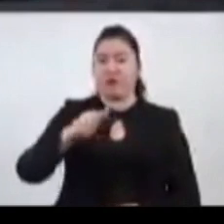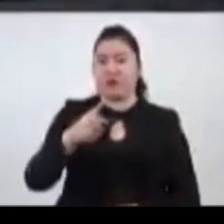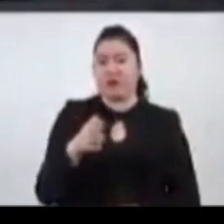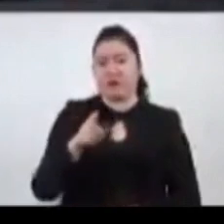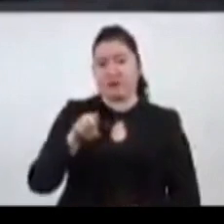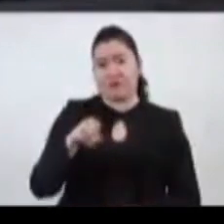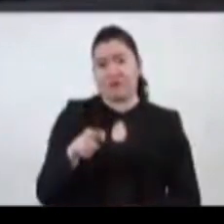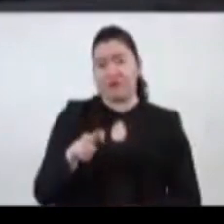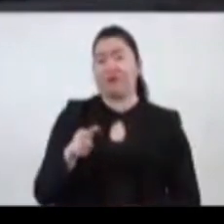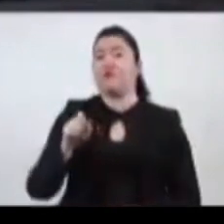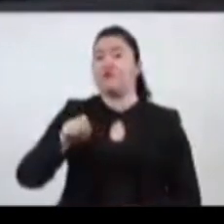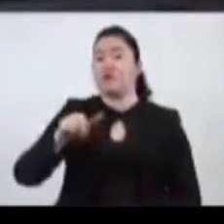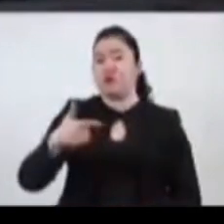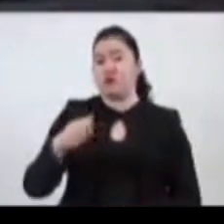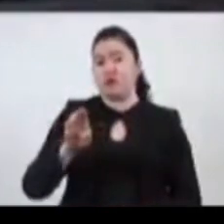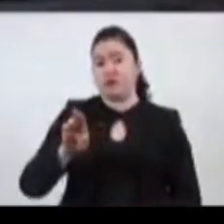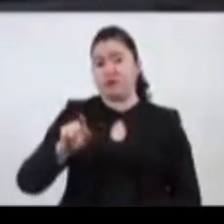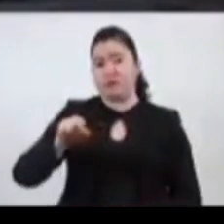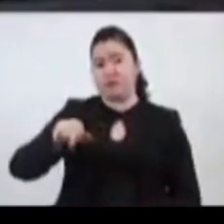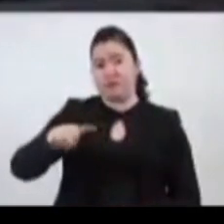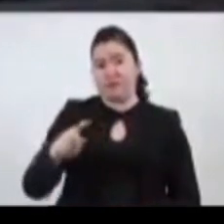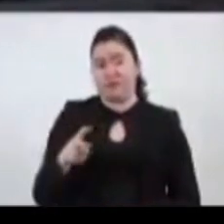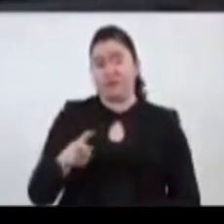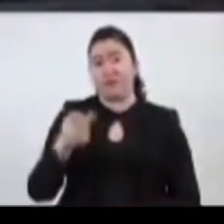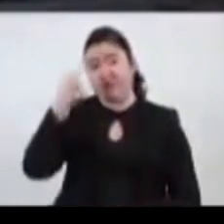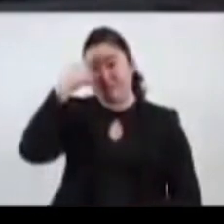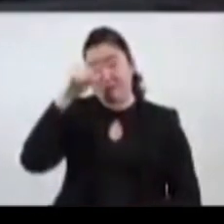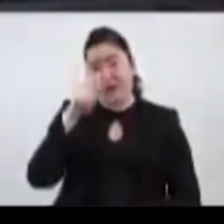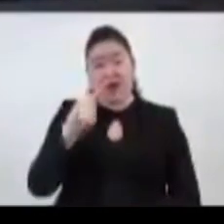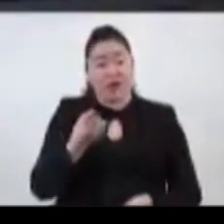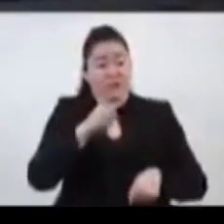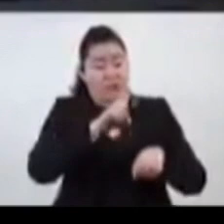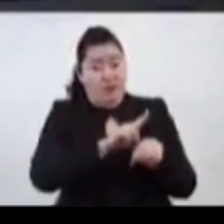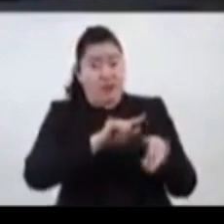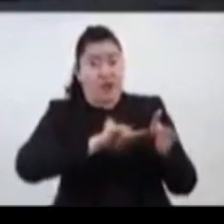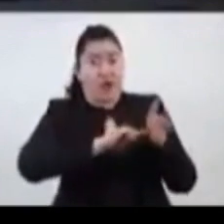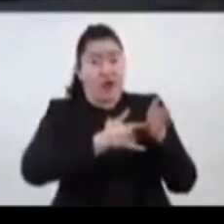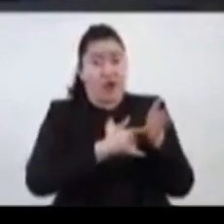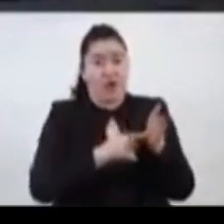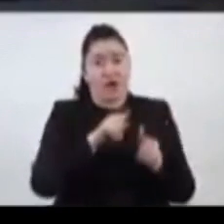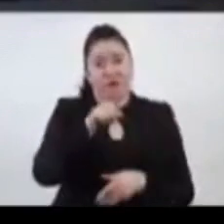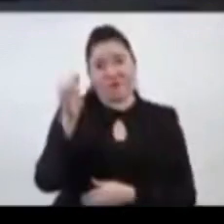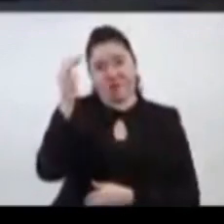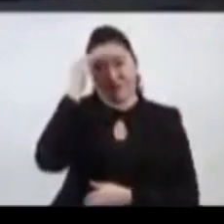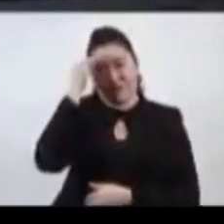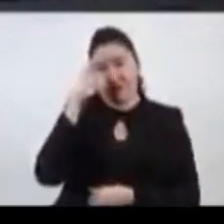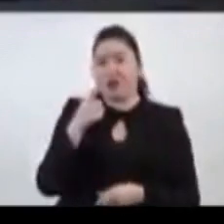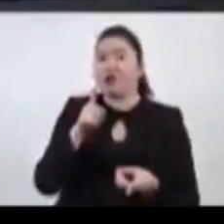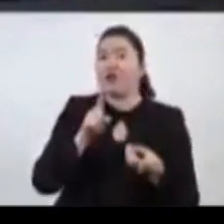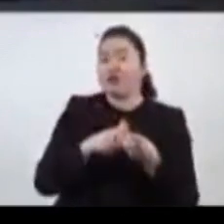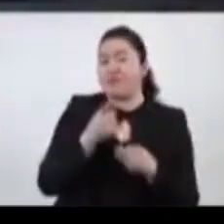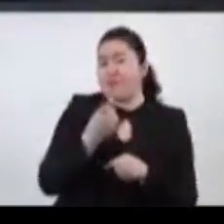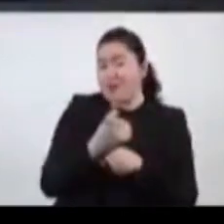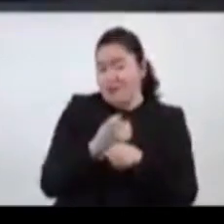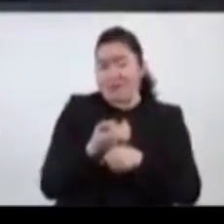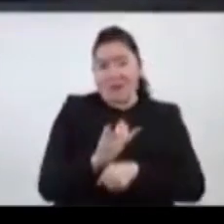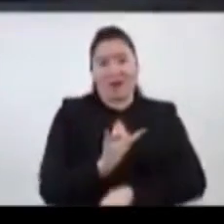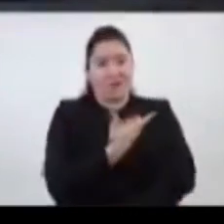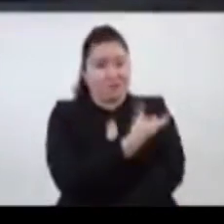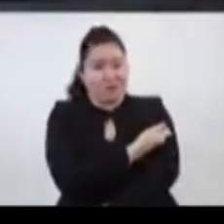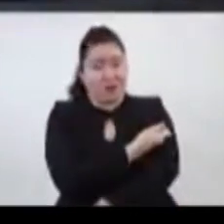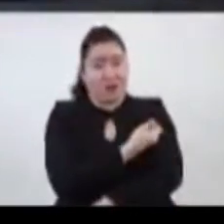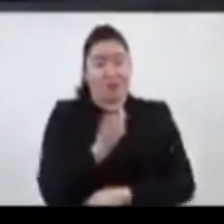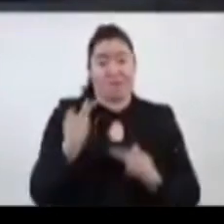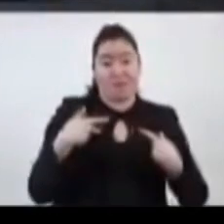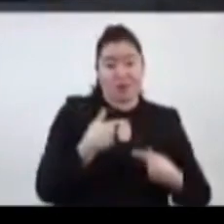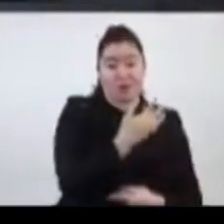.gov.mx para conocer día, hora y lugar de aplicación de esta primera dosis de vacunación para